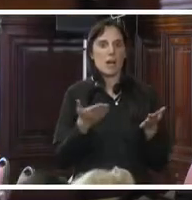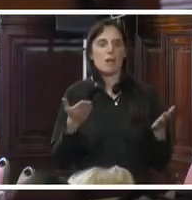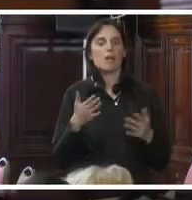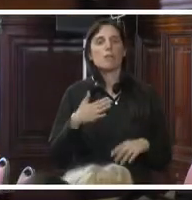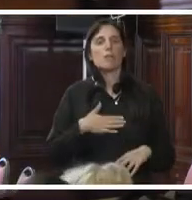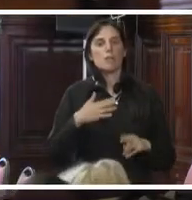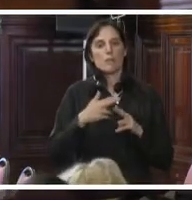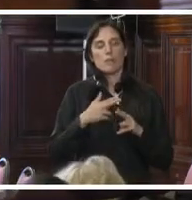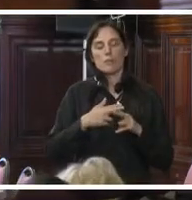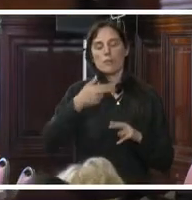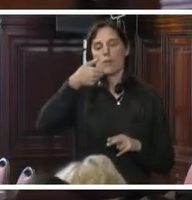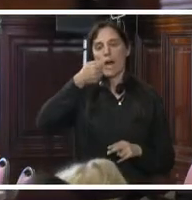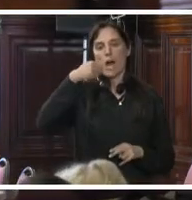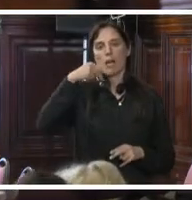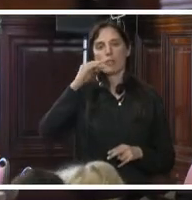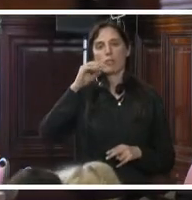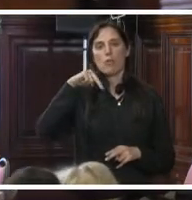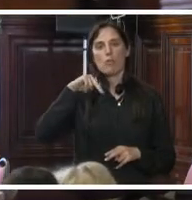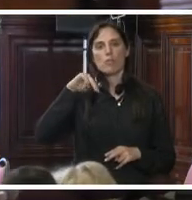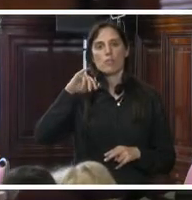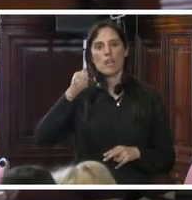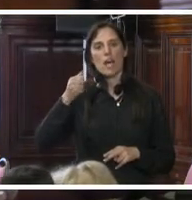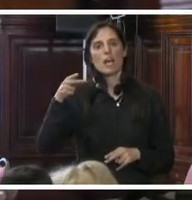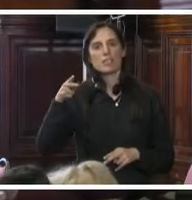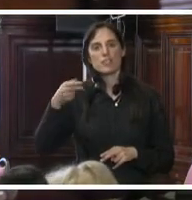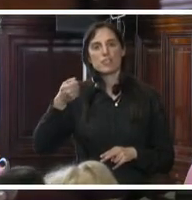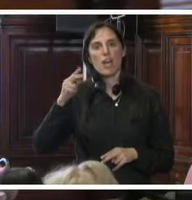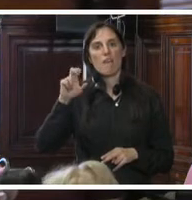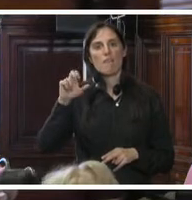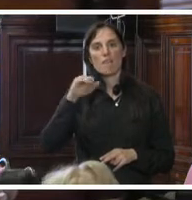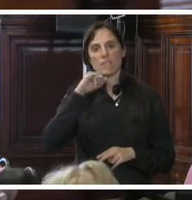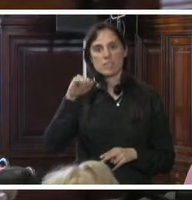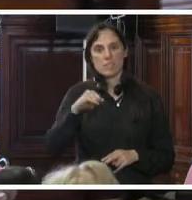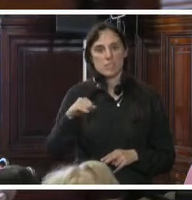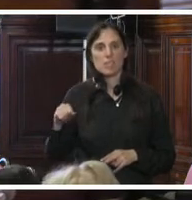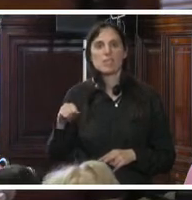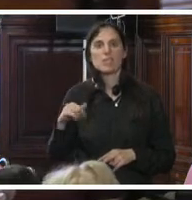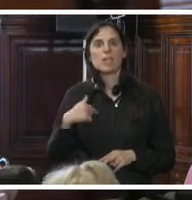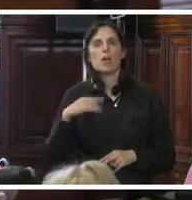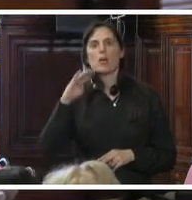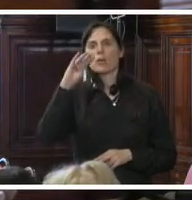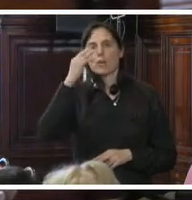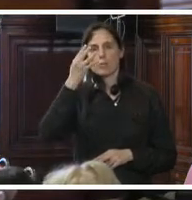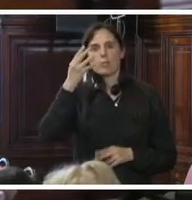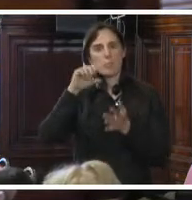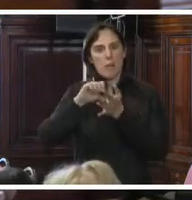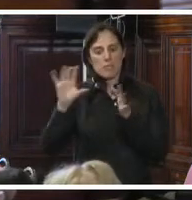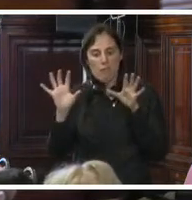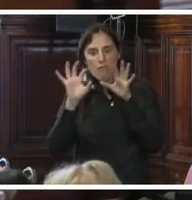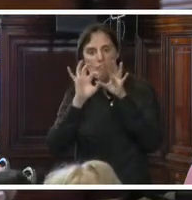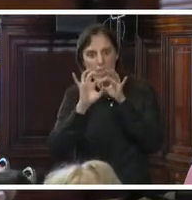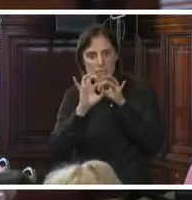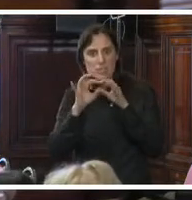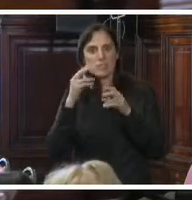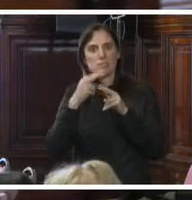María Antonia Chávez. El observatorio articula a 14 países de Latinoamérica y el Caribe